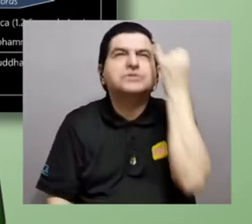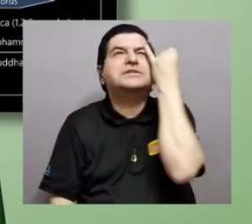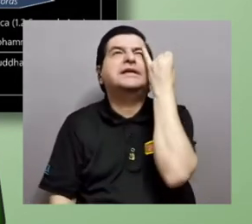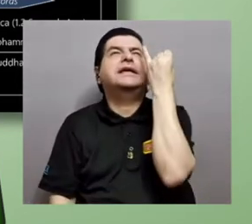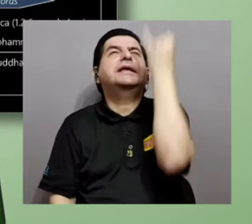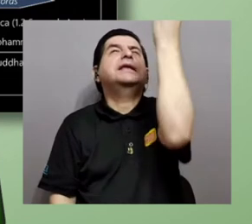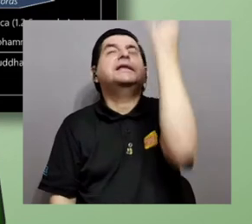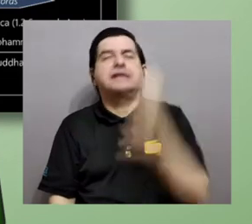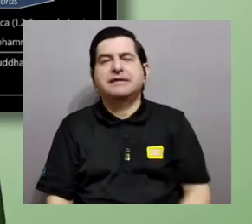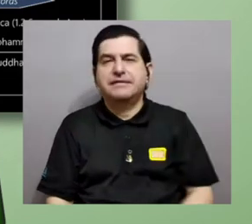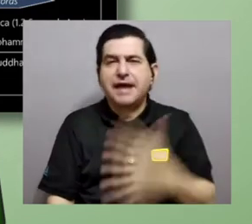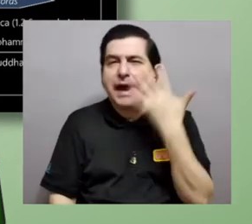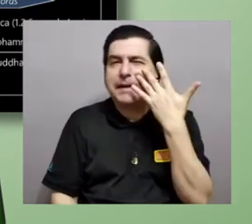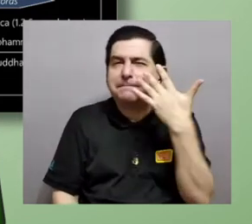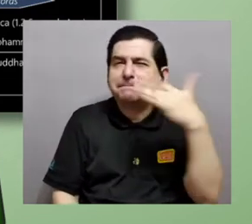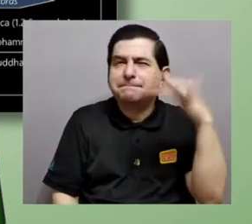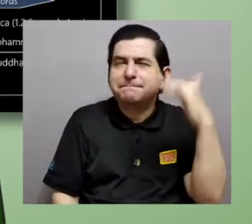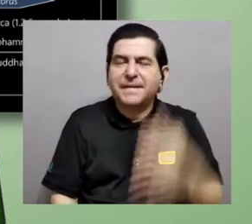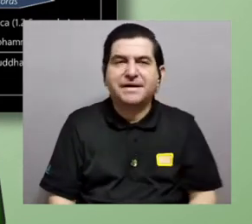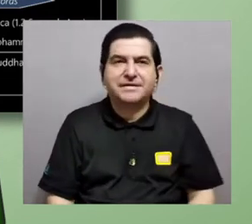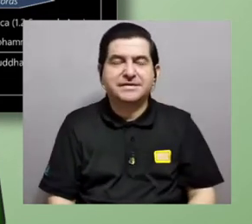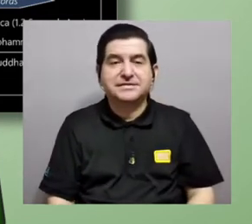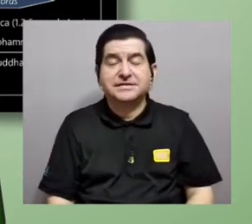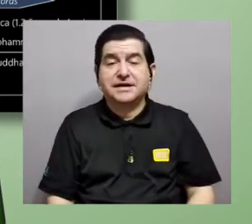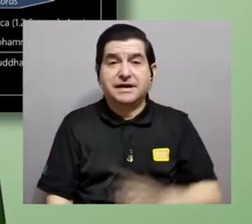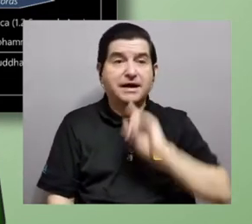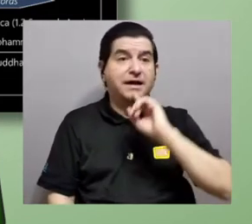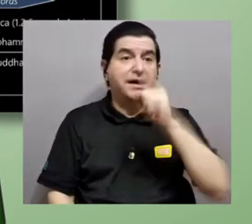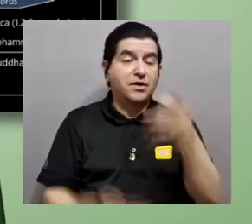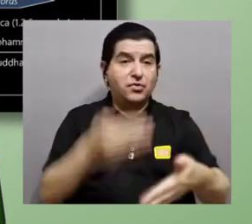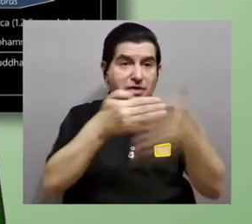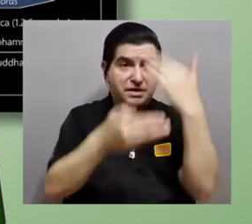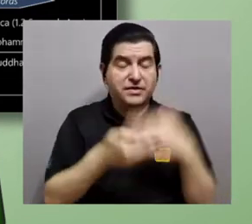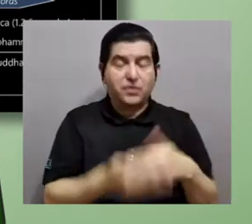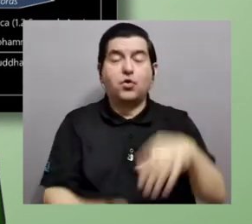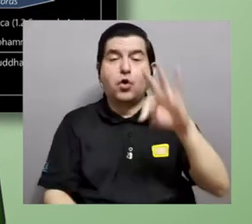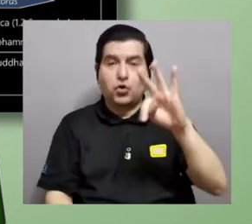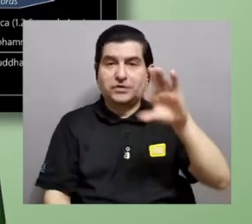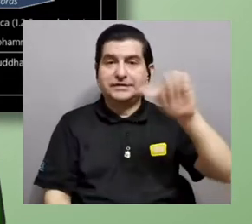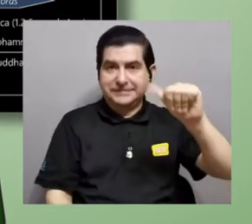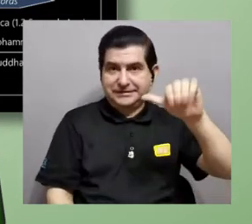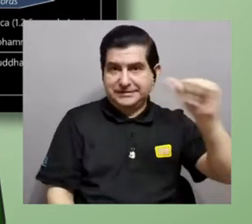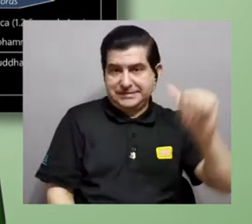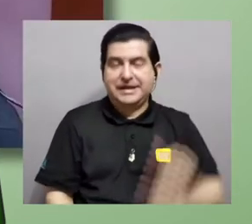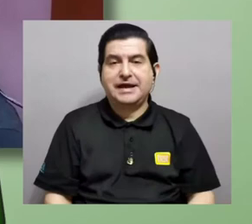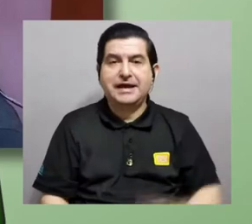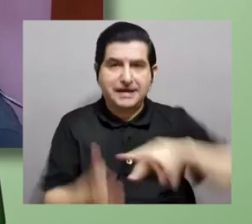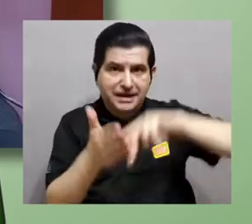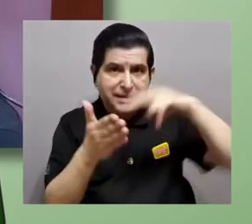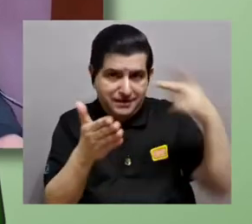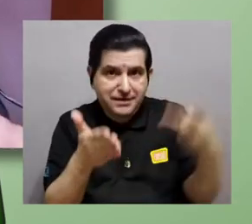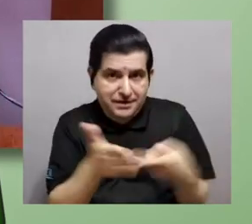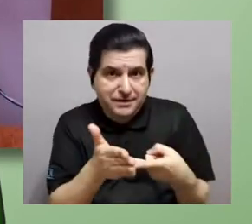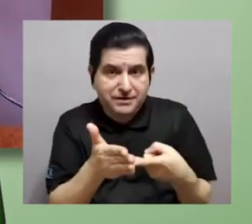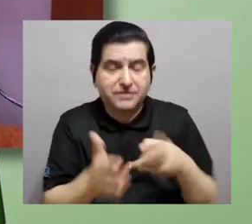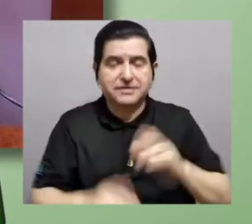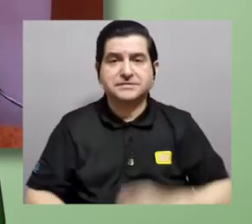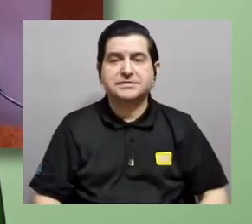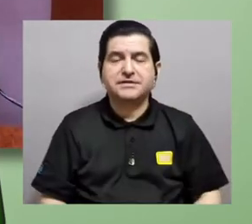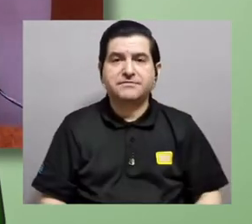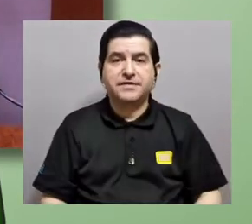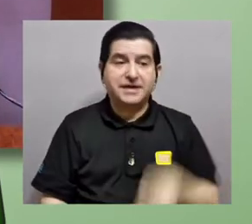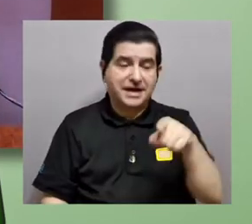generar ideas como lo que sería la idea que estaba planteando Doña Teresita de